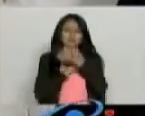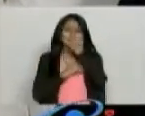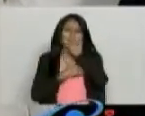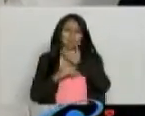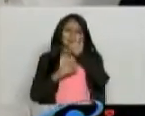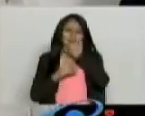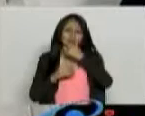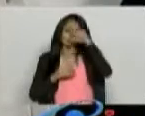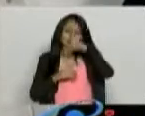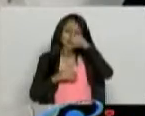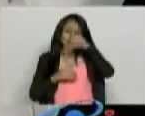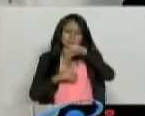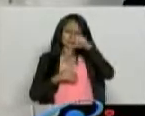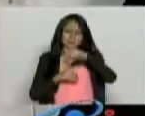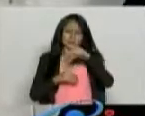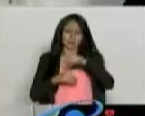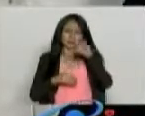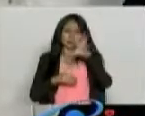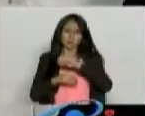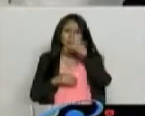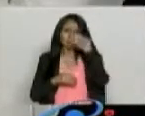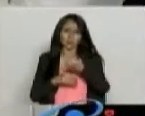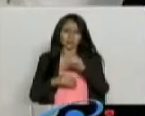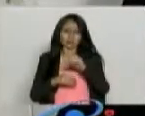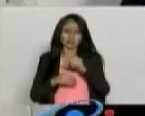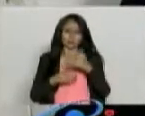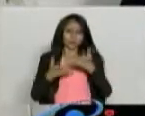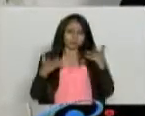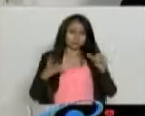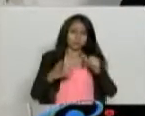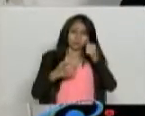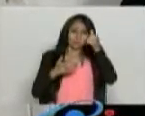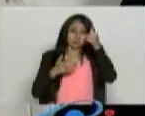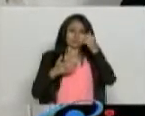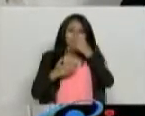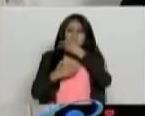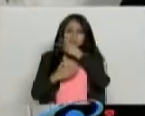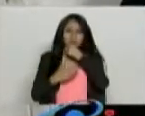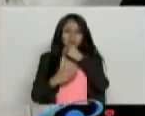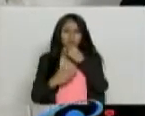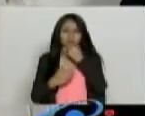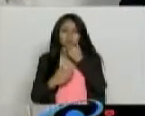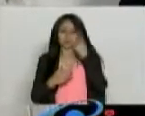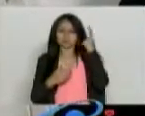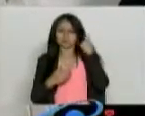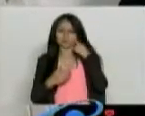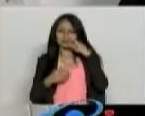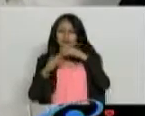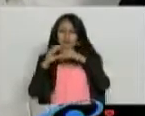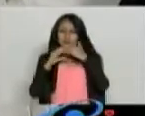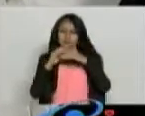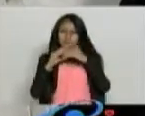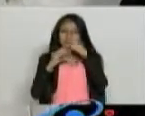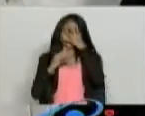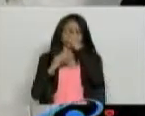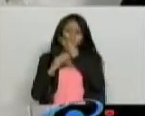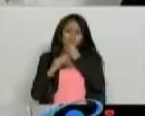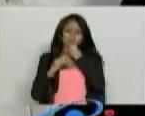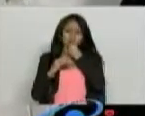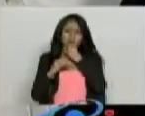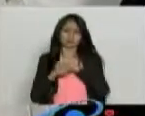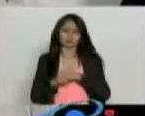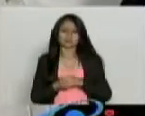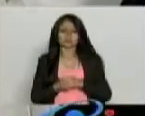Como si no hubiera nada bueno. Antier veía un video bellísimo y a Jenny se le mandé otro, si también lo pudiéramos